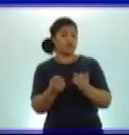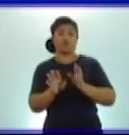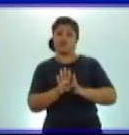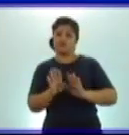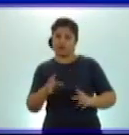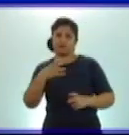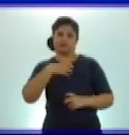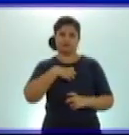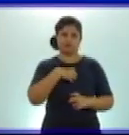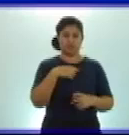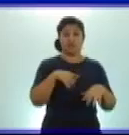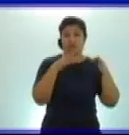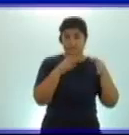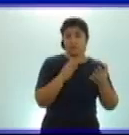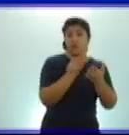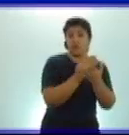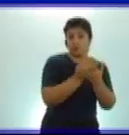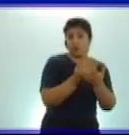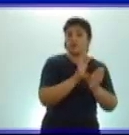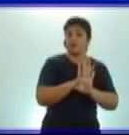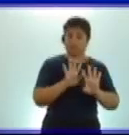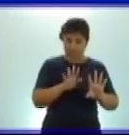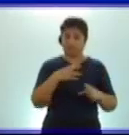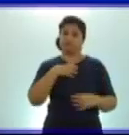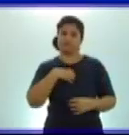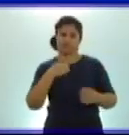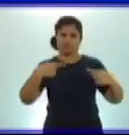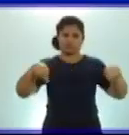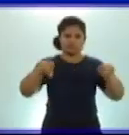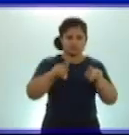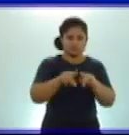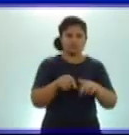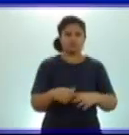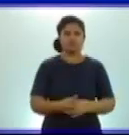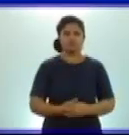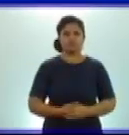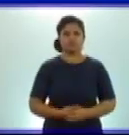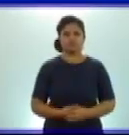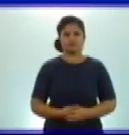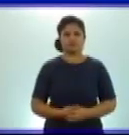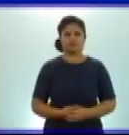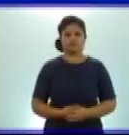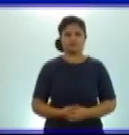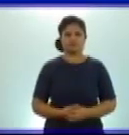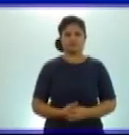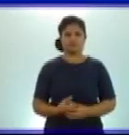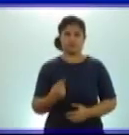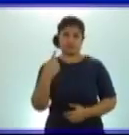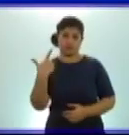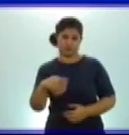nuestros tienen este cuaderno de trabajo. Solo voy a referirme a un ejercicio.